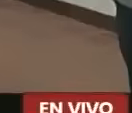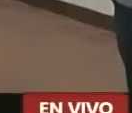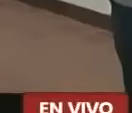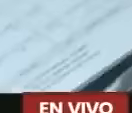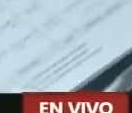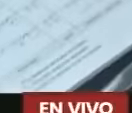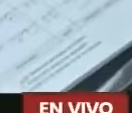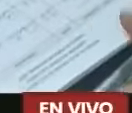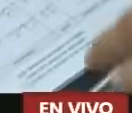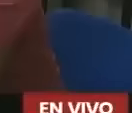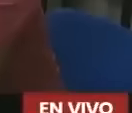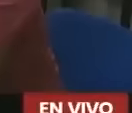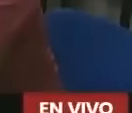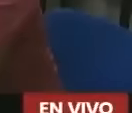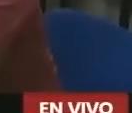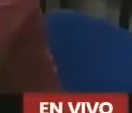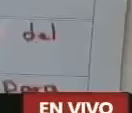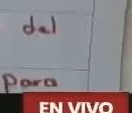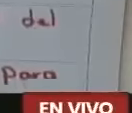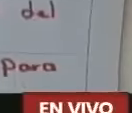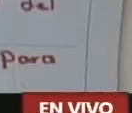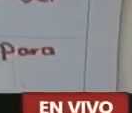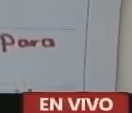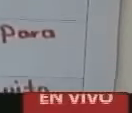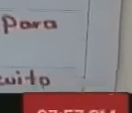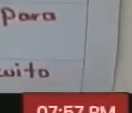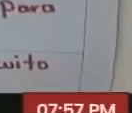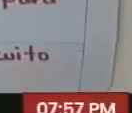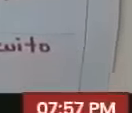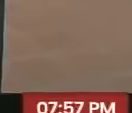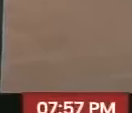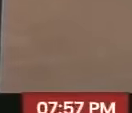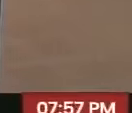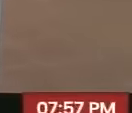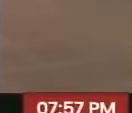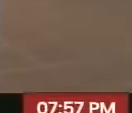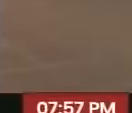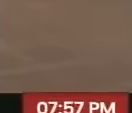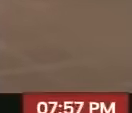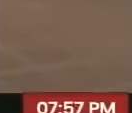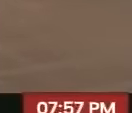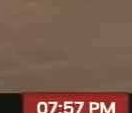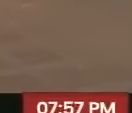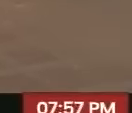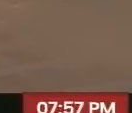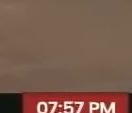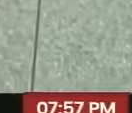La participación Al pueblo De elegir Los proyectos Que más beneficien A su comunidad